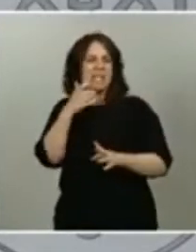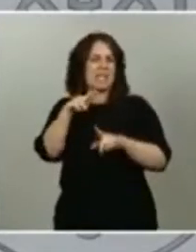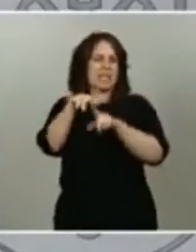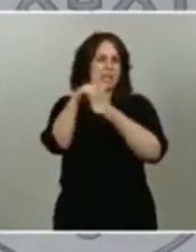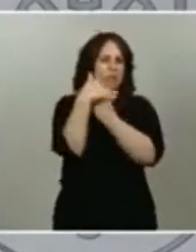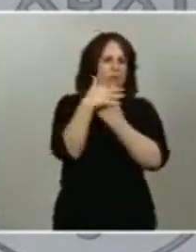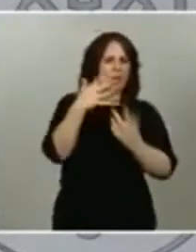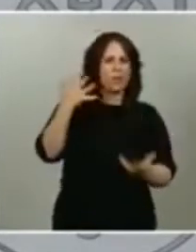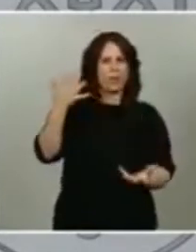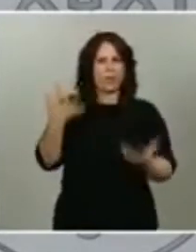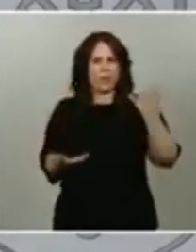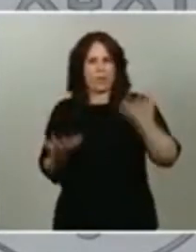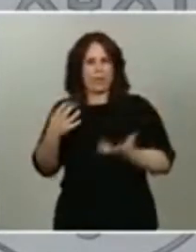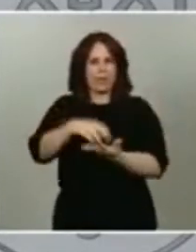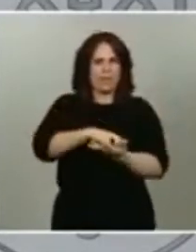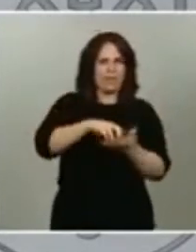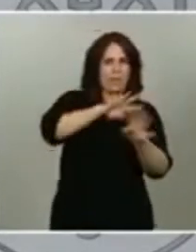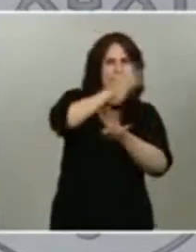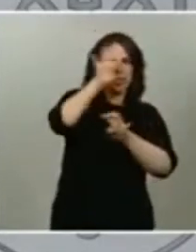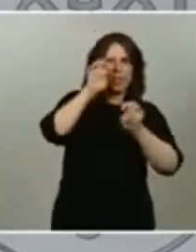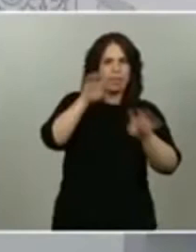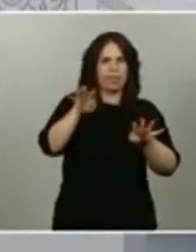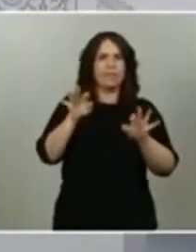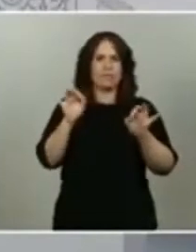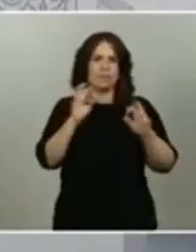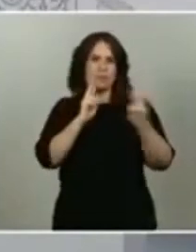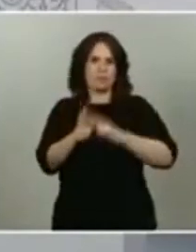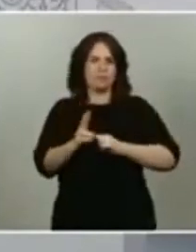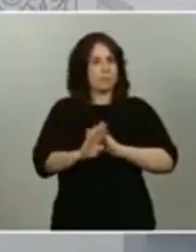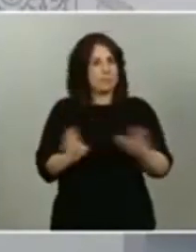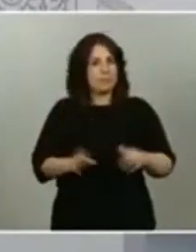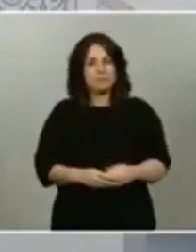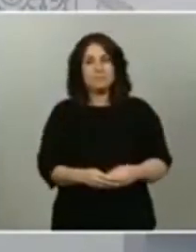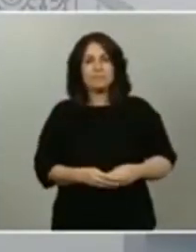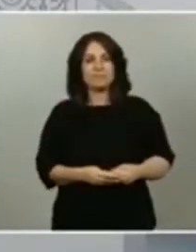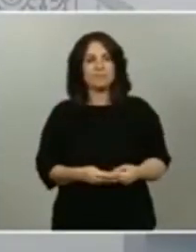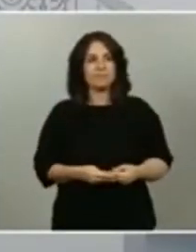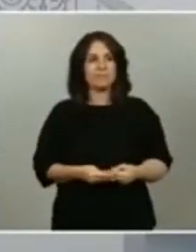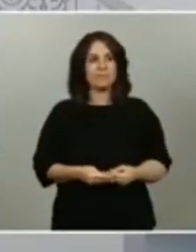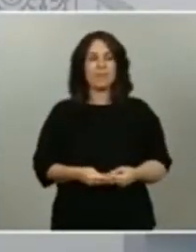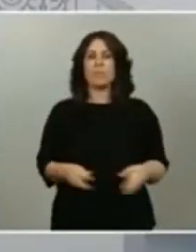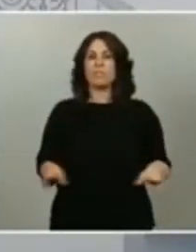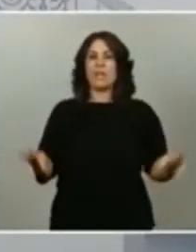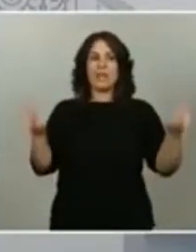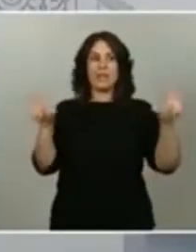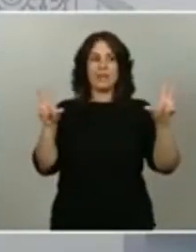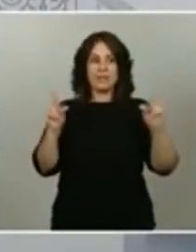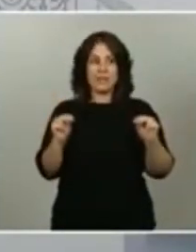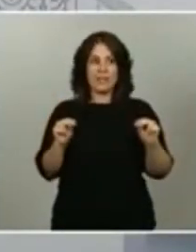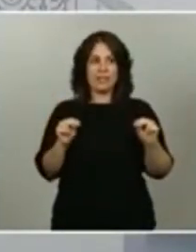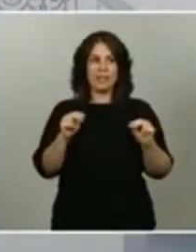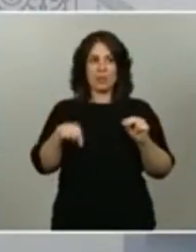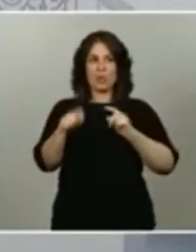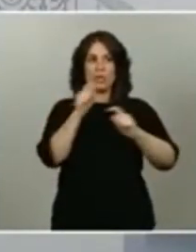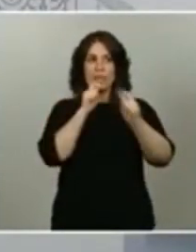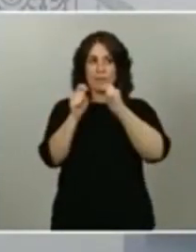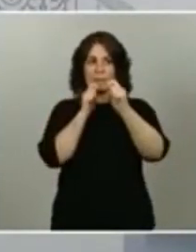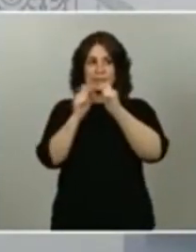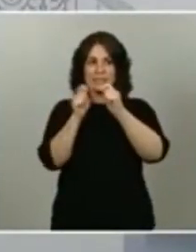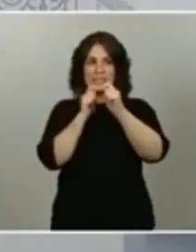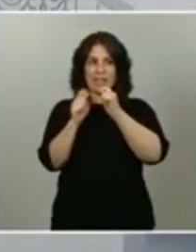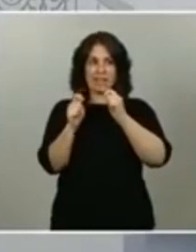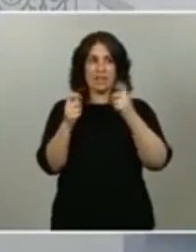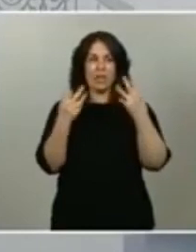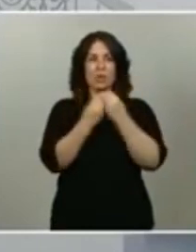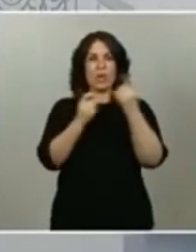tejido empresarial y hasta ahí le puedo contar vamos a terminar esta comparecencia y esta rueda de prensa con una pregunta que nos